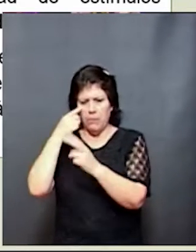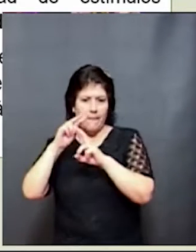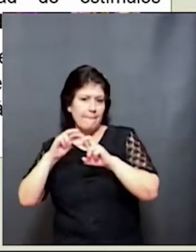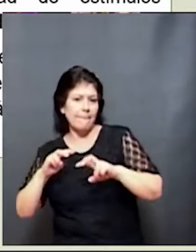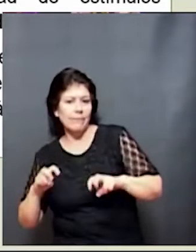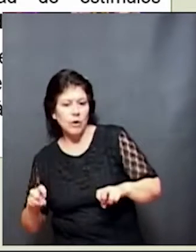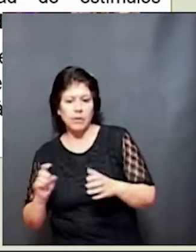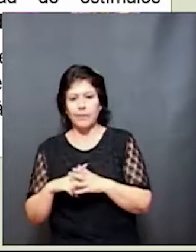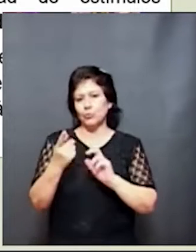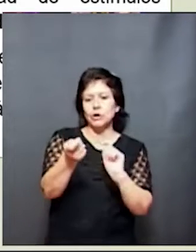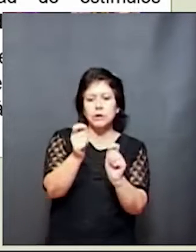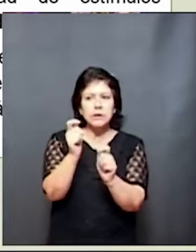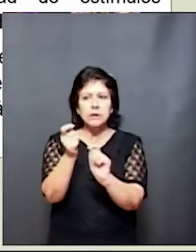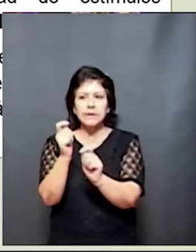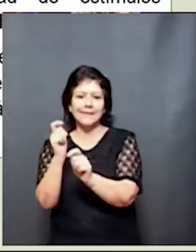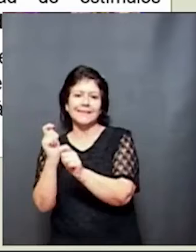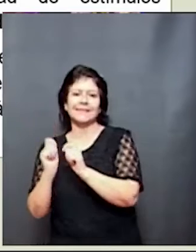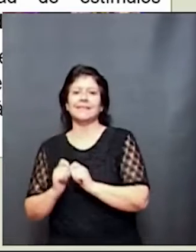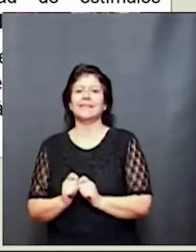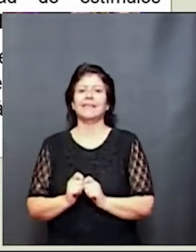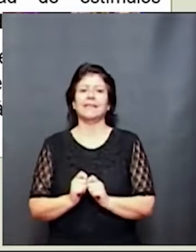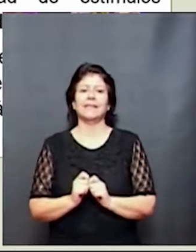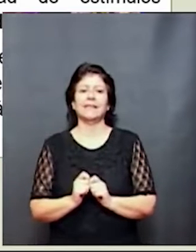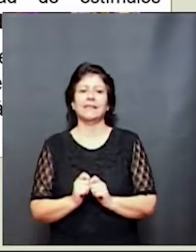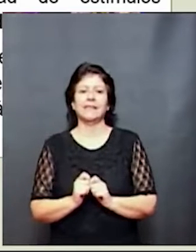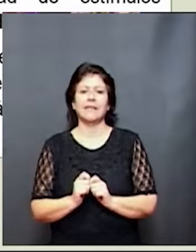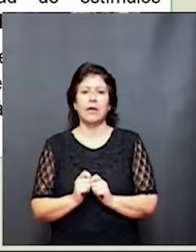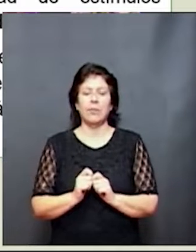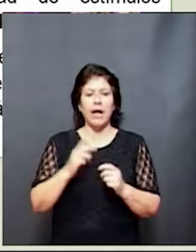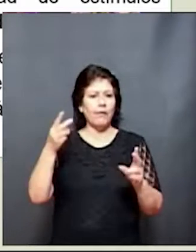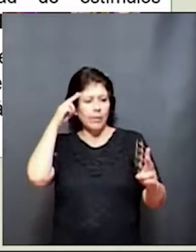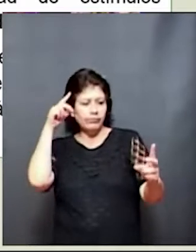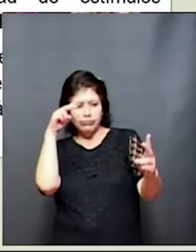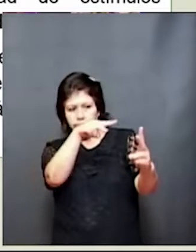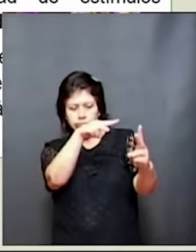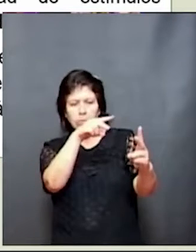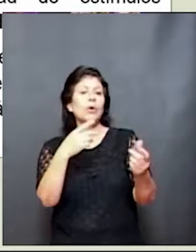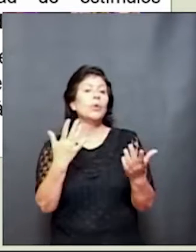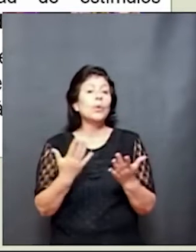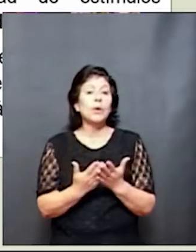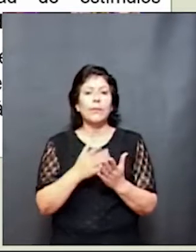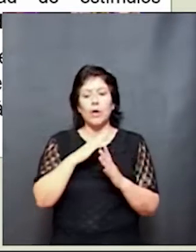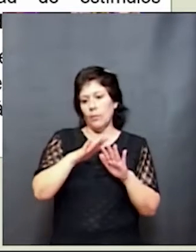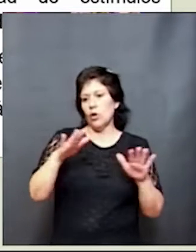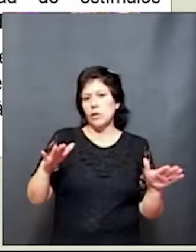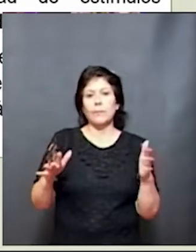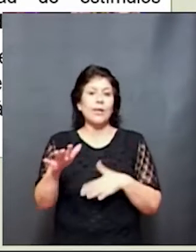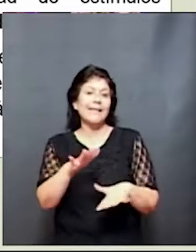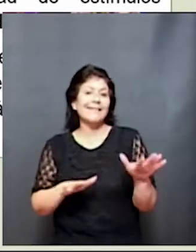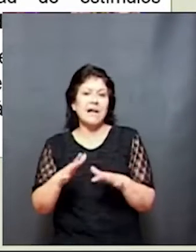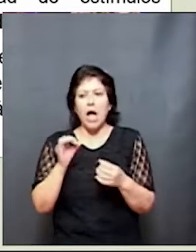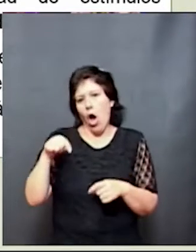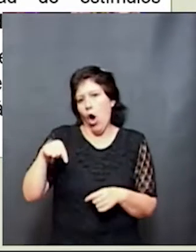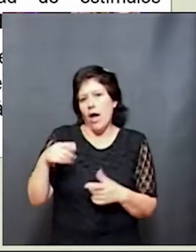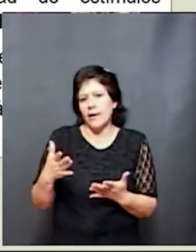modificación en todo lo que es las miradas hacia lo que pueden hacer los chicos de hoy. Si nos quedamos